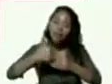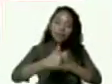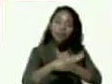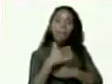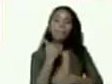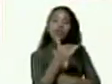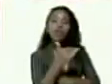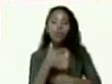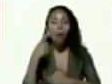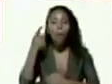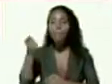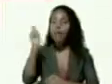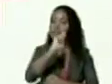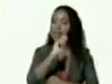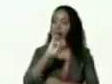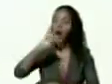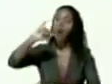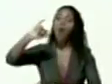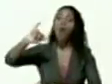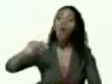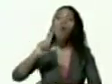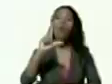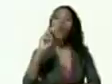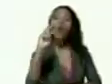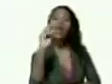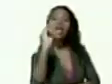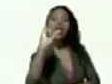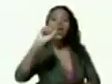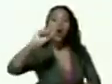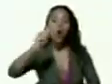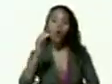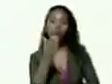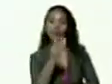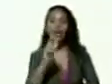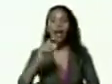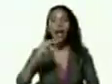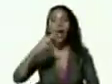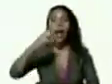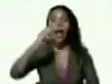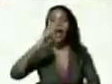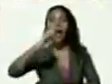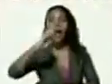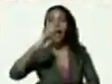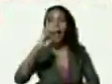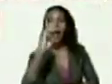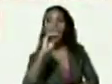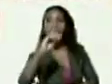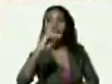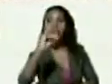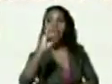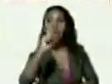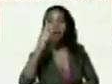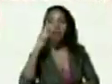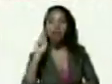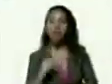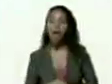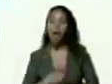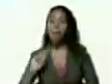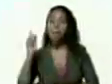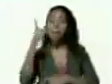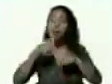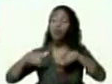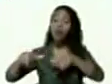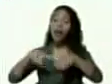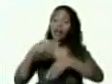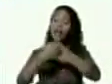meses julio león heredia compañero gracias mi comandante presidente en primer lugar hay que